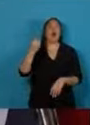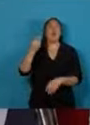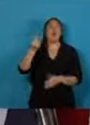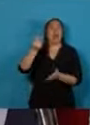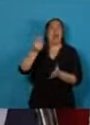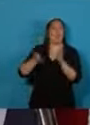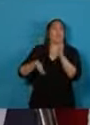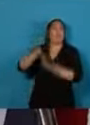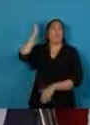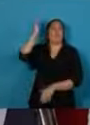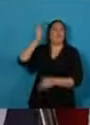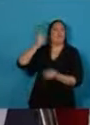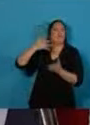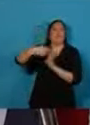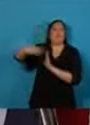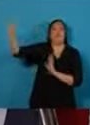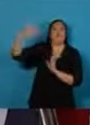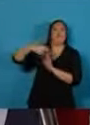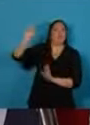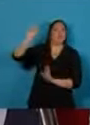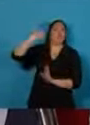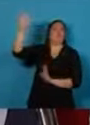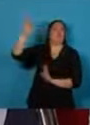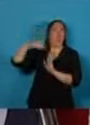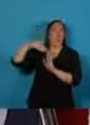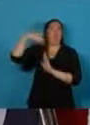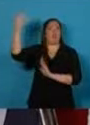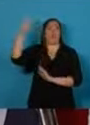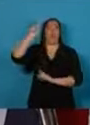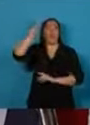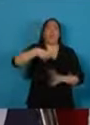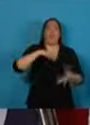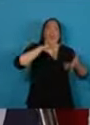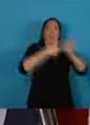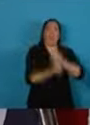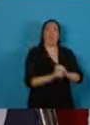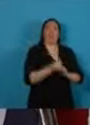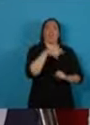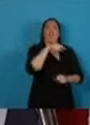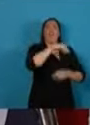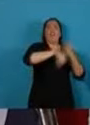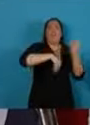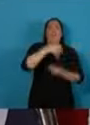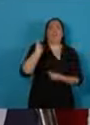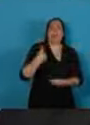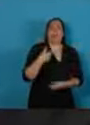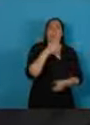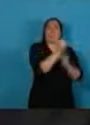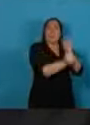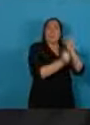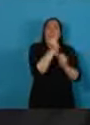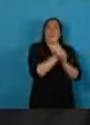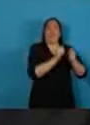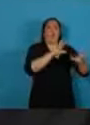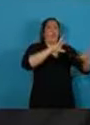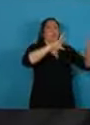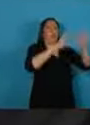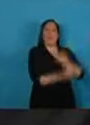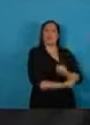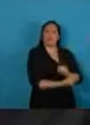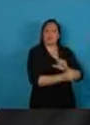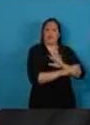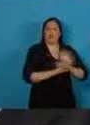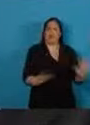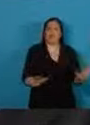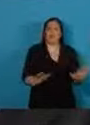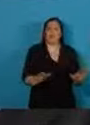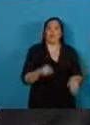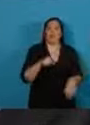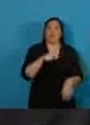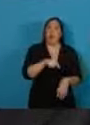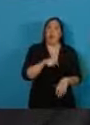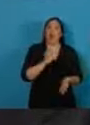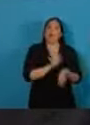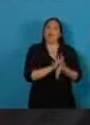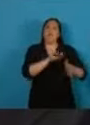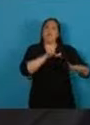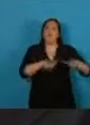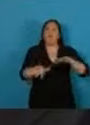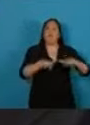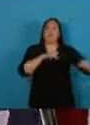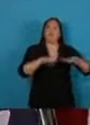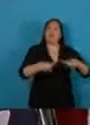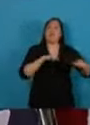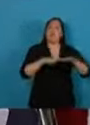capitales, destruyó la industria y abrumó a las familias argentinas. En lugar de generar dinamismo,